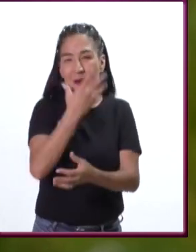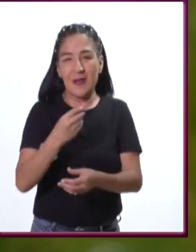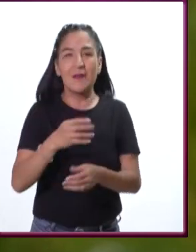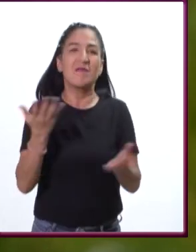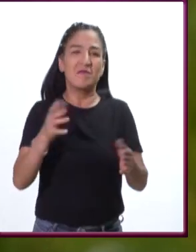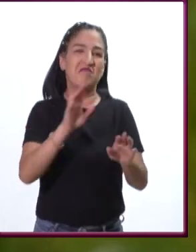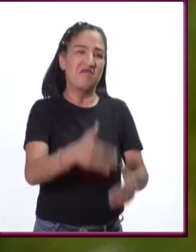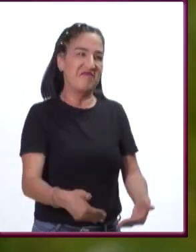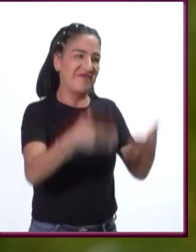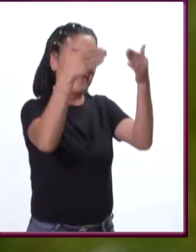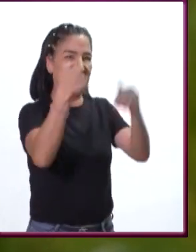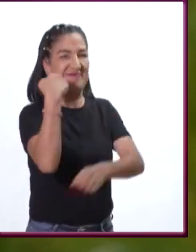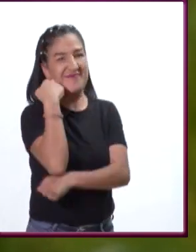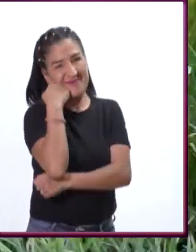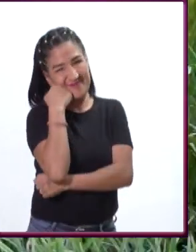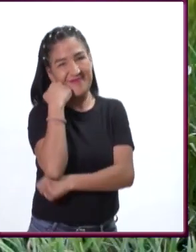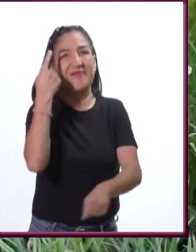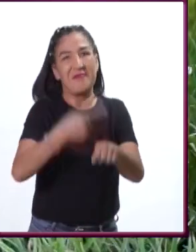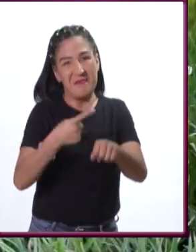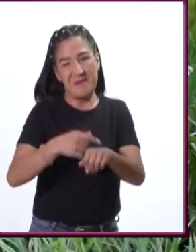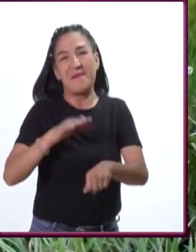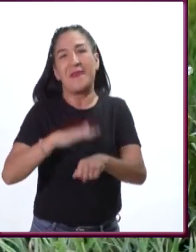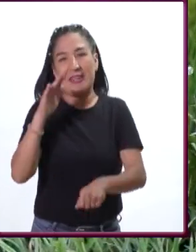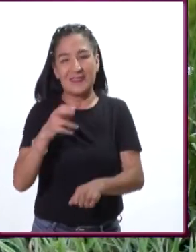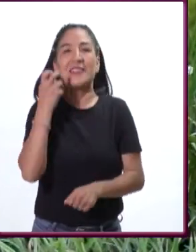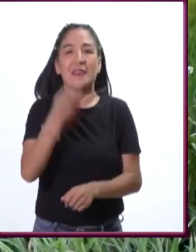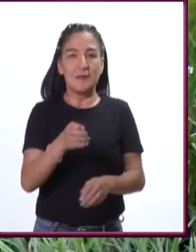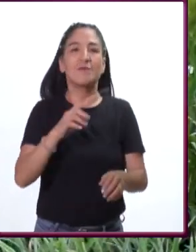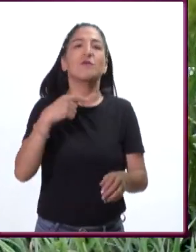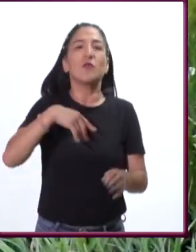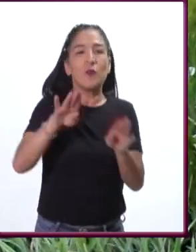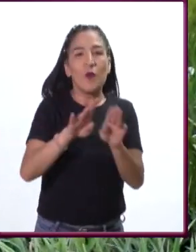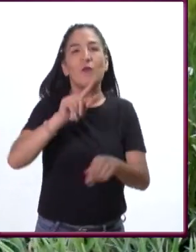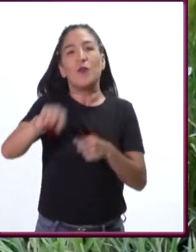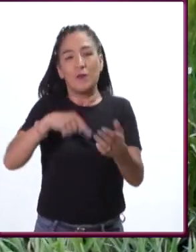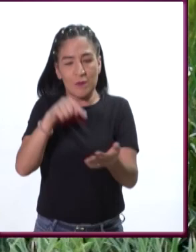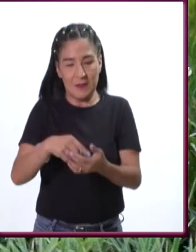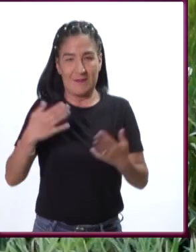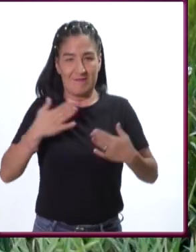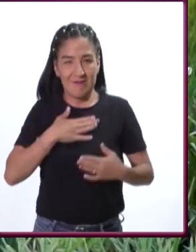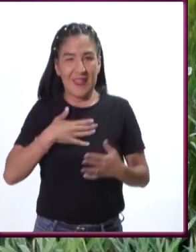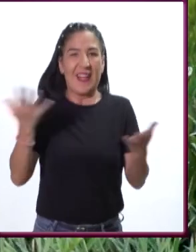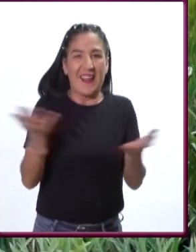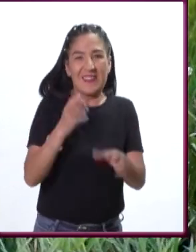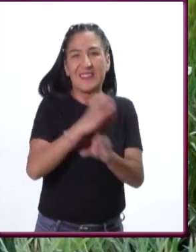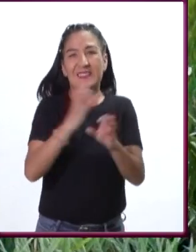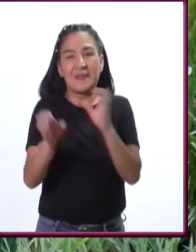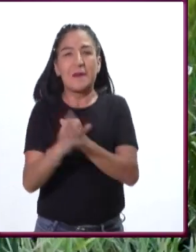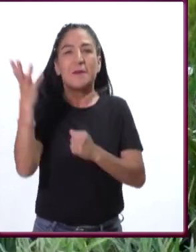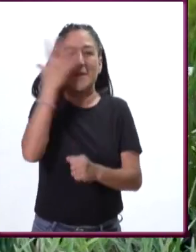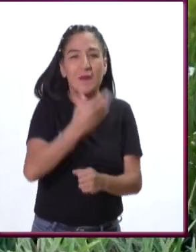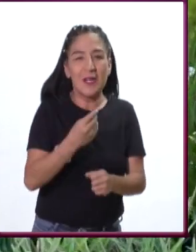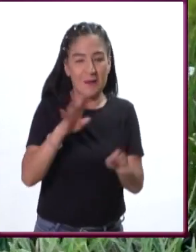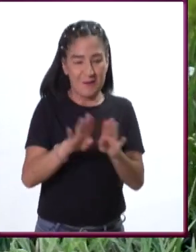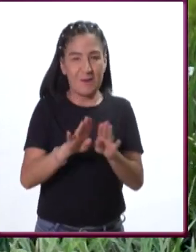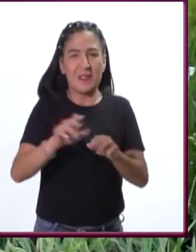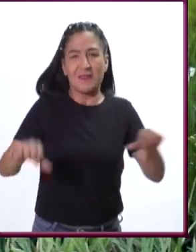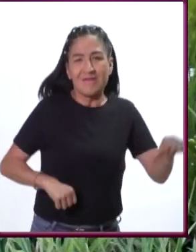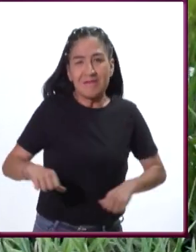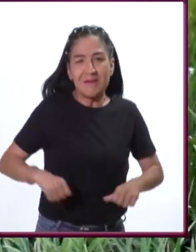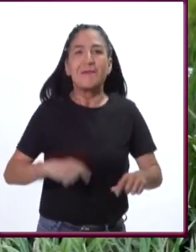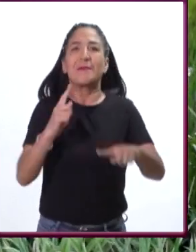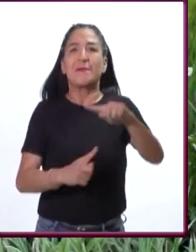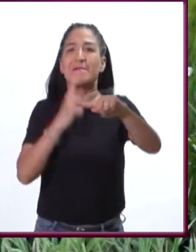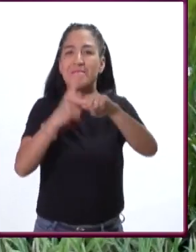tienes vista a un muro de concreto. Hagamos algo desde nuestros lugares, con nuestros recursos. Toda acción suma,